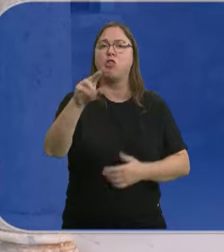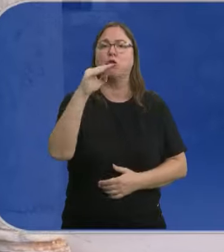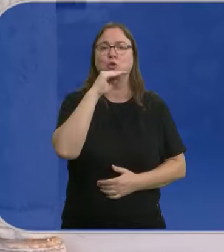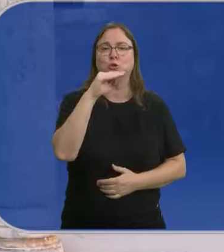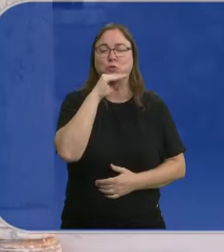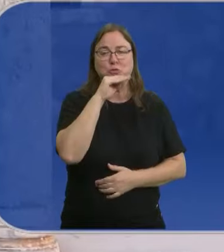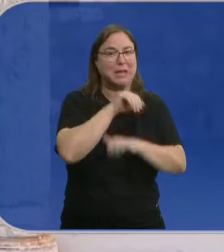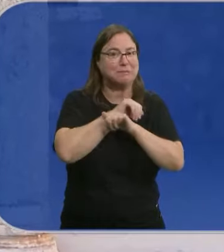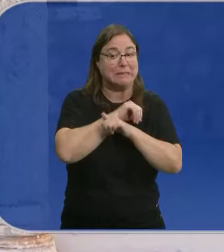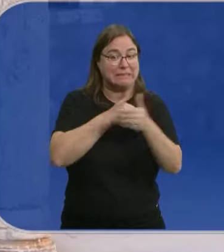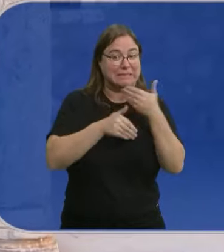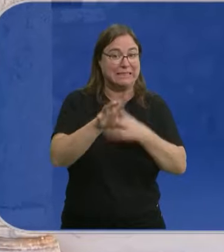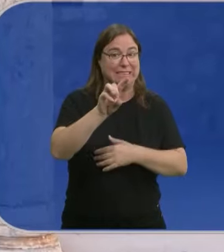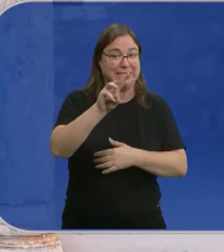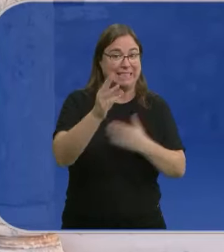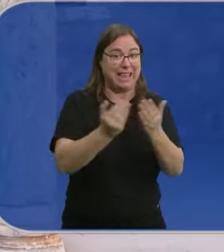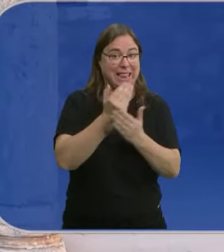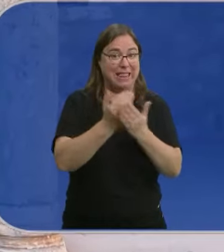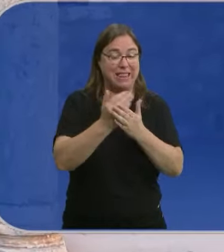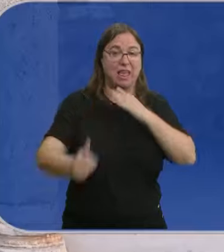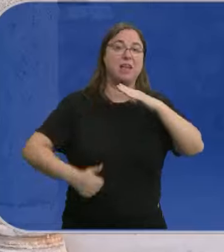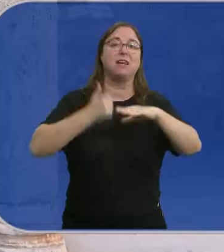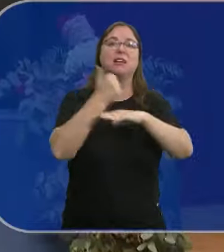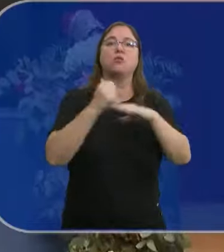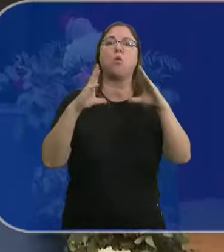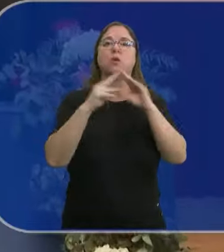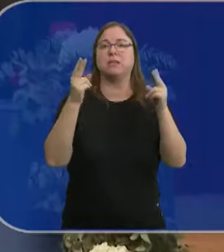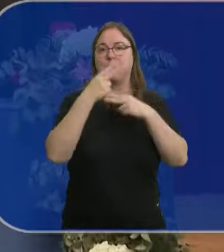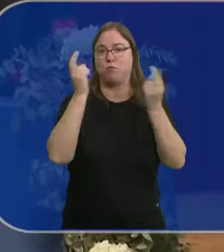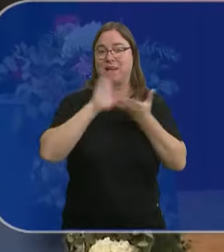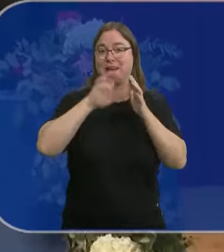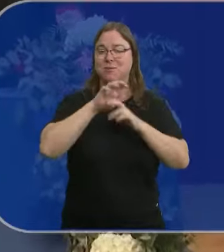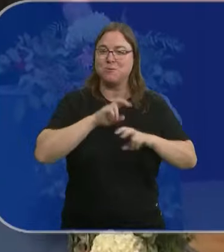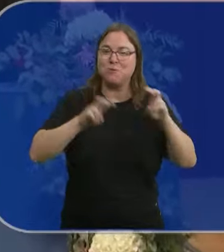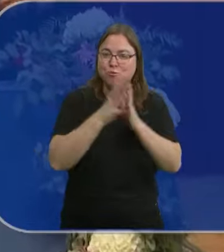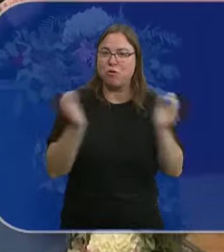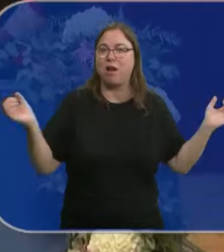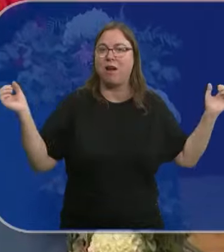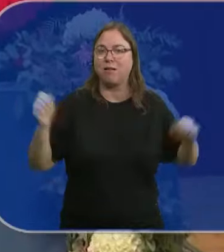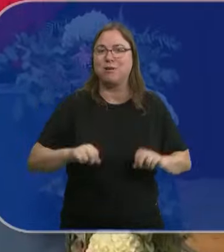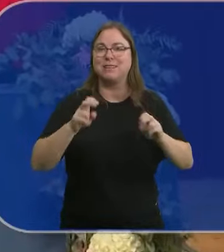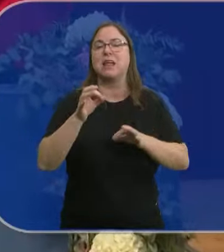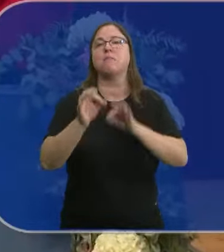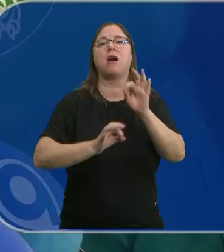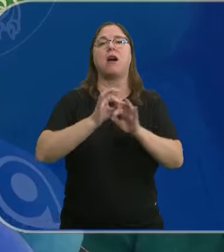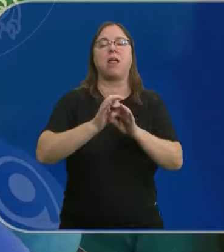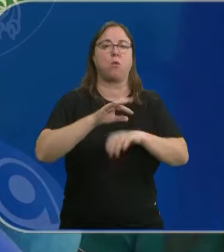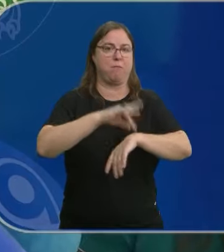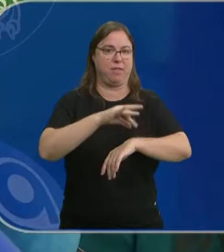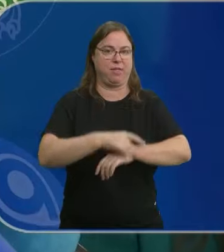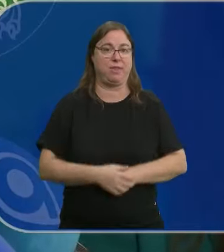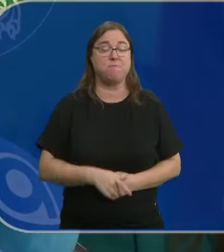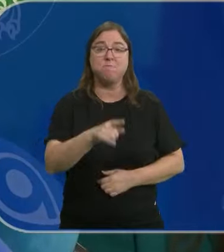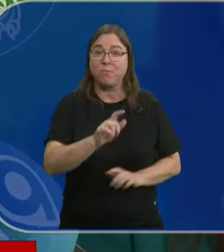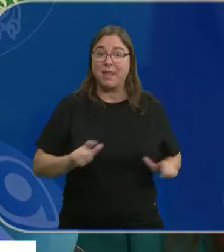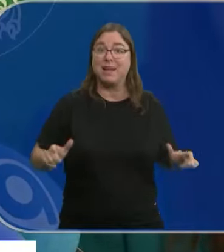octubre. Porque será en 13 días cuando los rectores de las Universidades Públicas de Castilla y León busquen ese consenso sobre el grado de Medicina. En